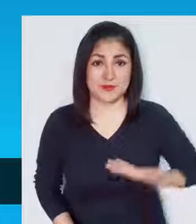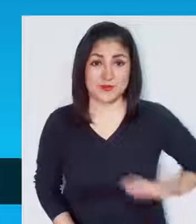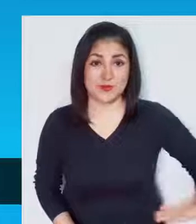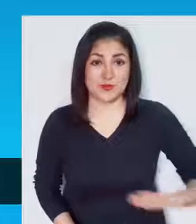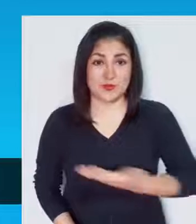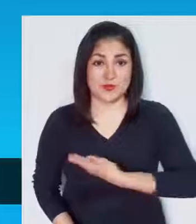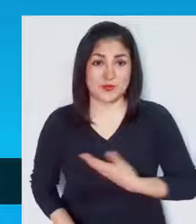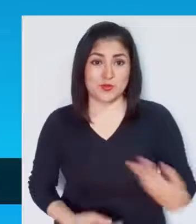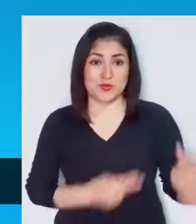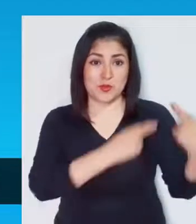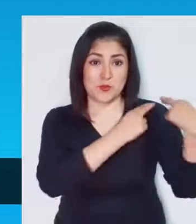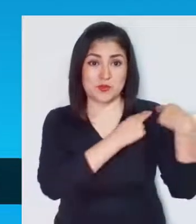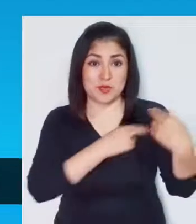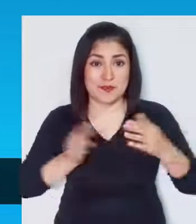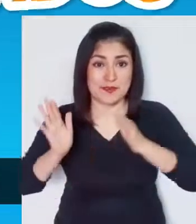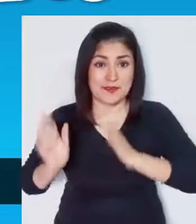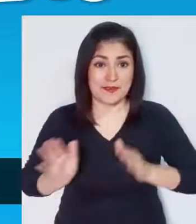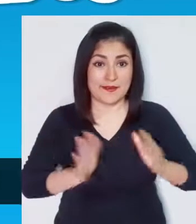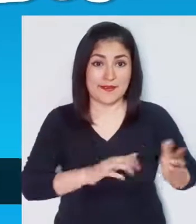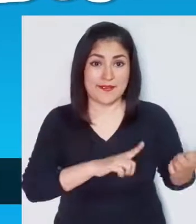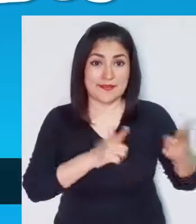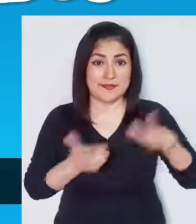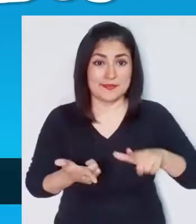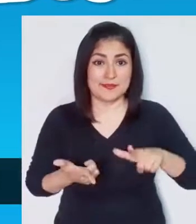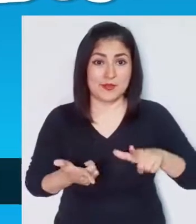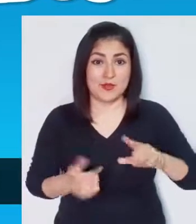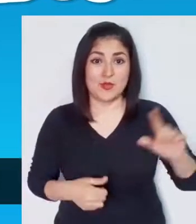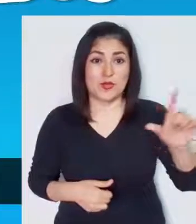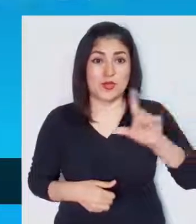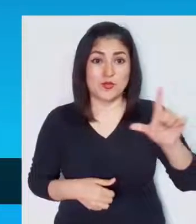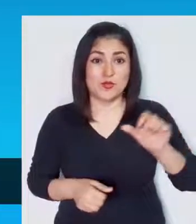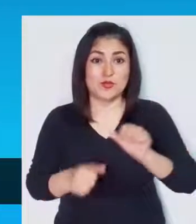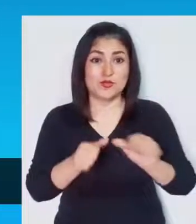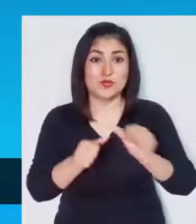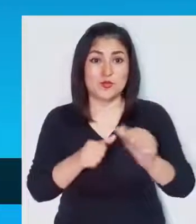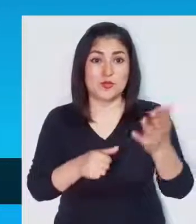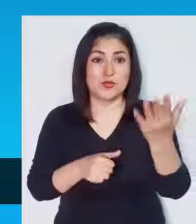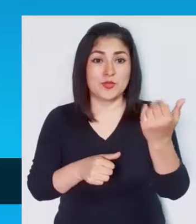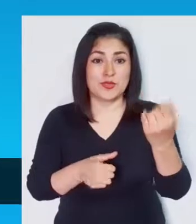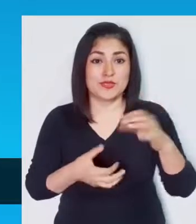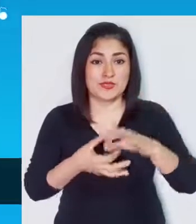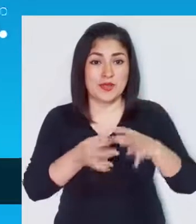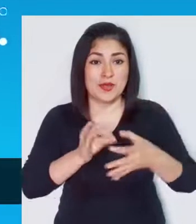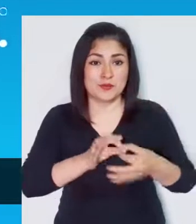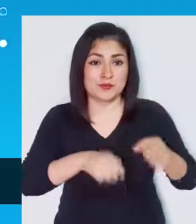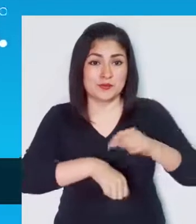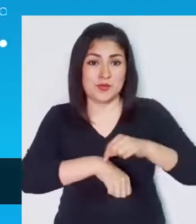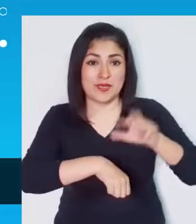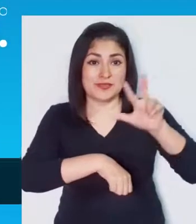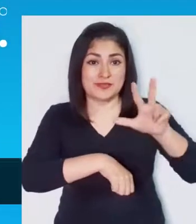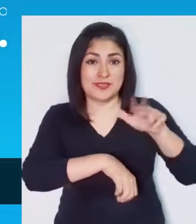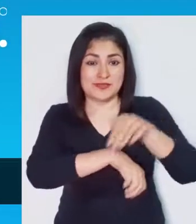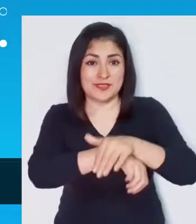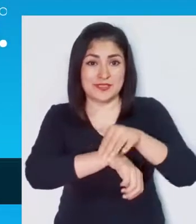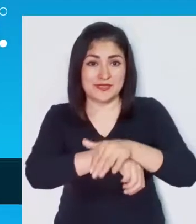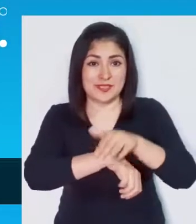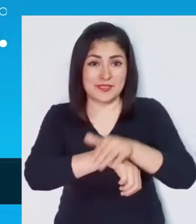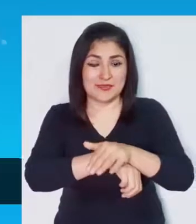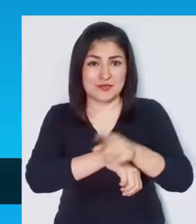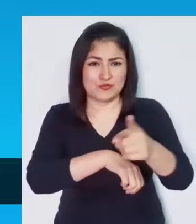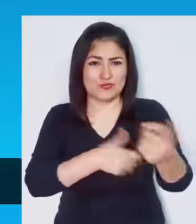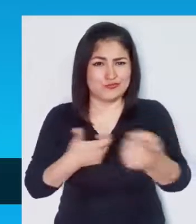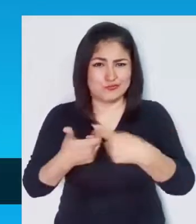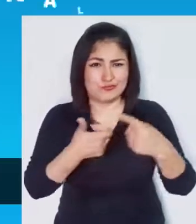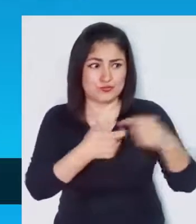Porque organizados, estamos más preparados. Este lunes 15 de agosto, a las 3 de la tarde,